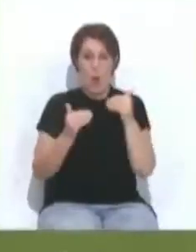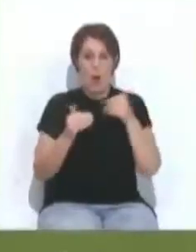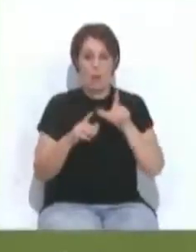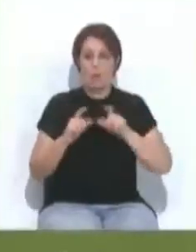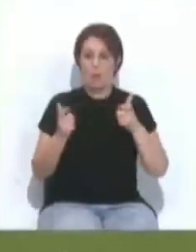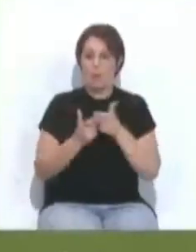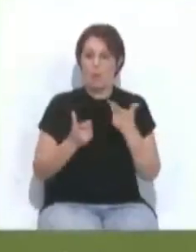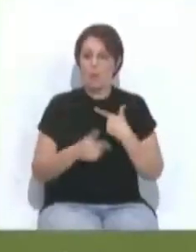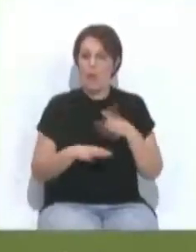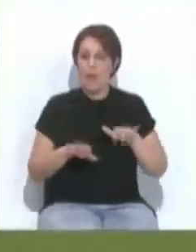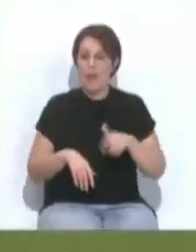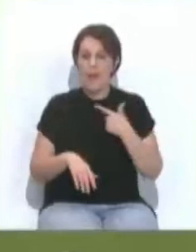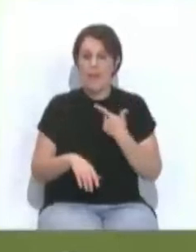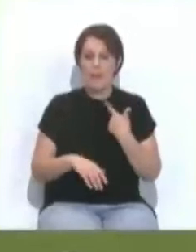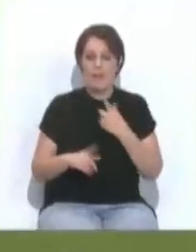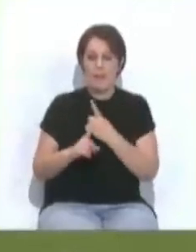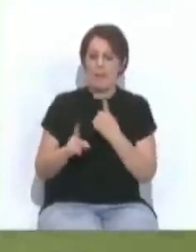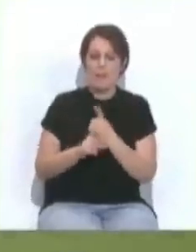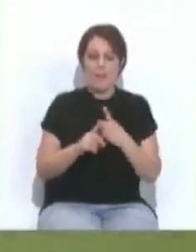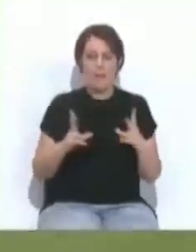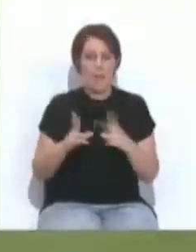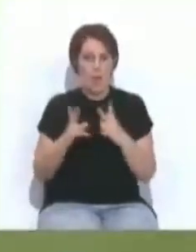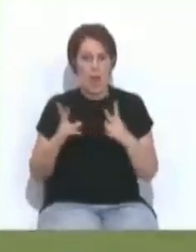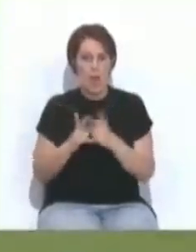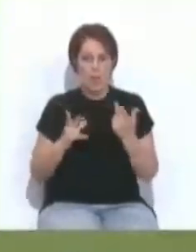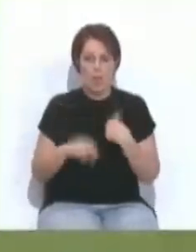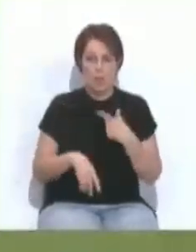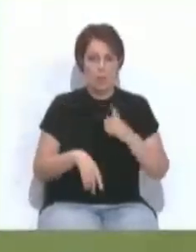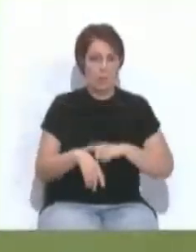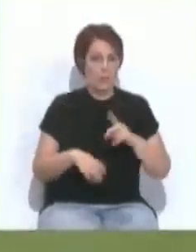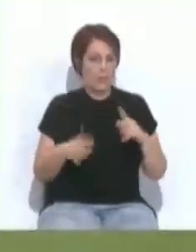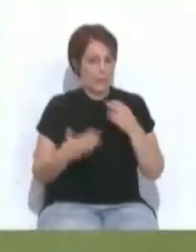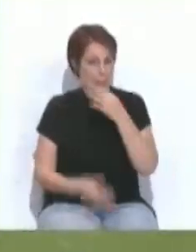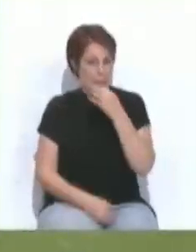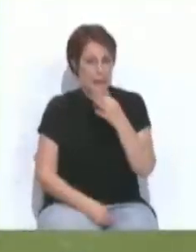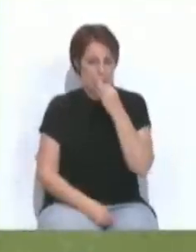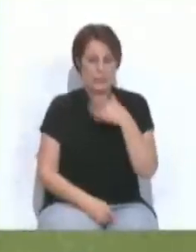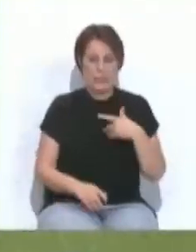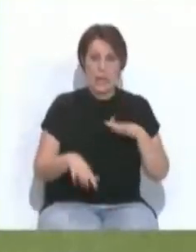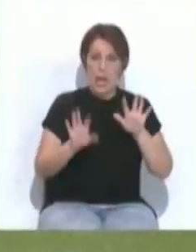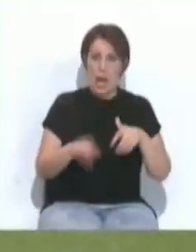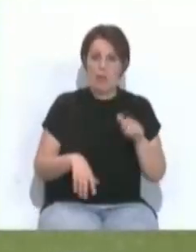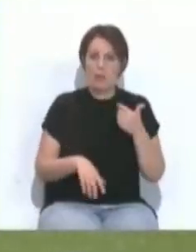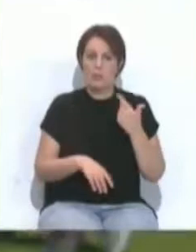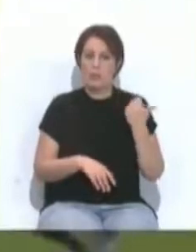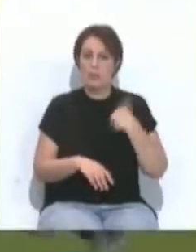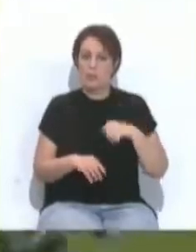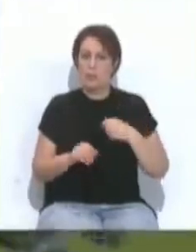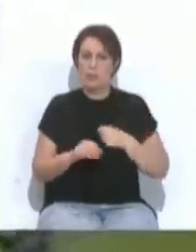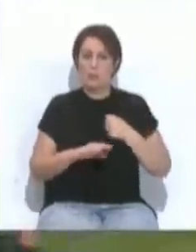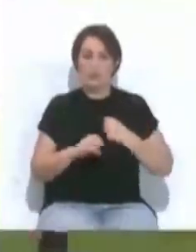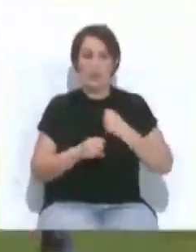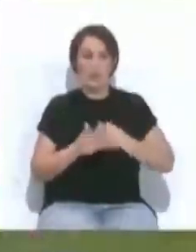el conjunto de Sergio González se mira a la Real Sociedad a partir de las 7 de la tarde. Los amarillos se visto superados en la tabla